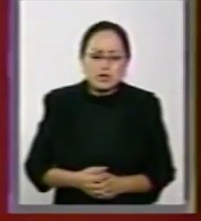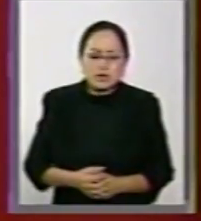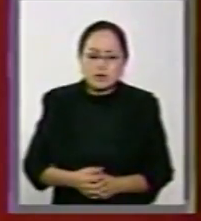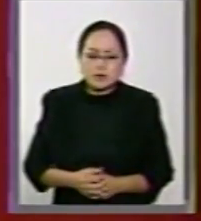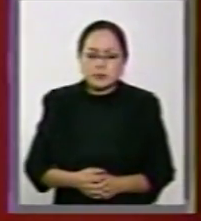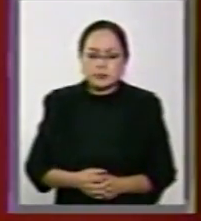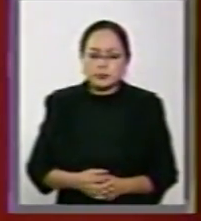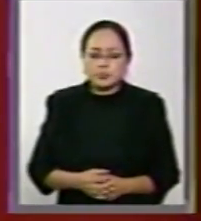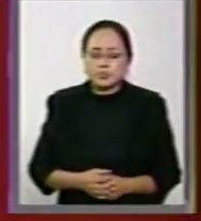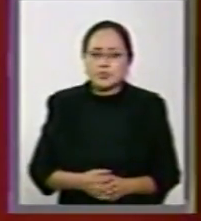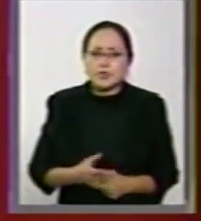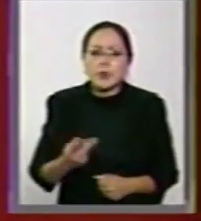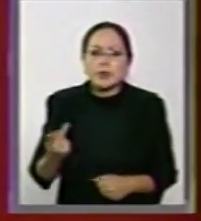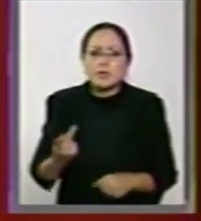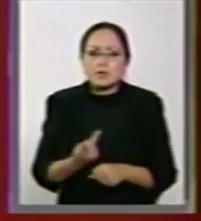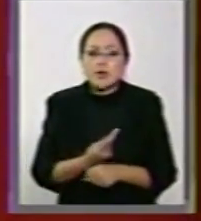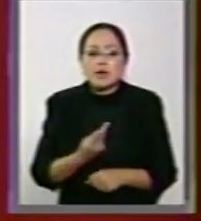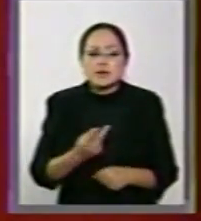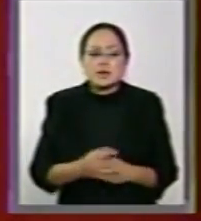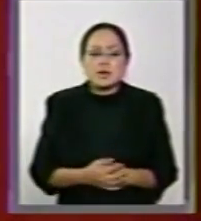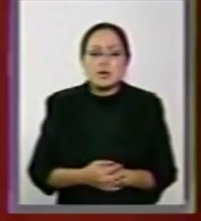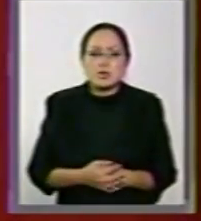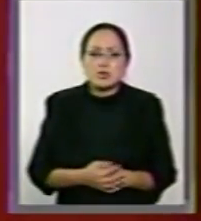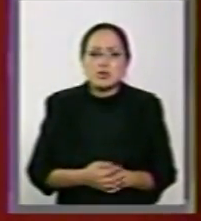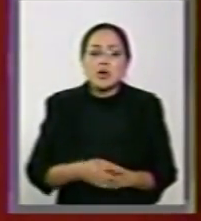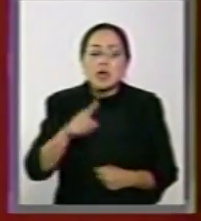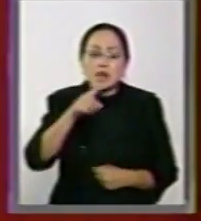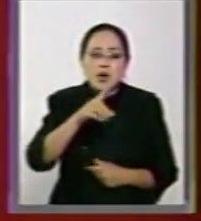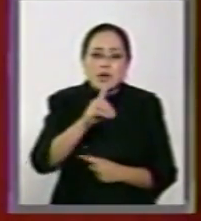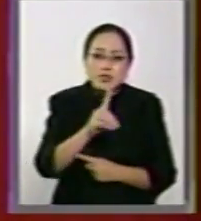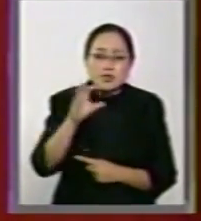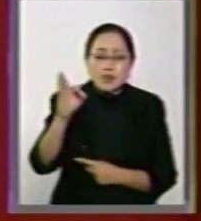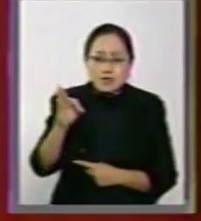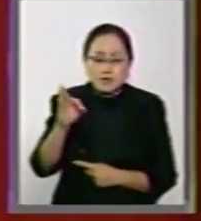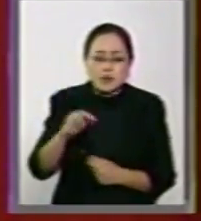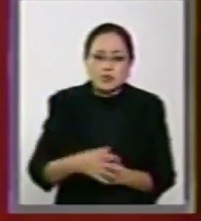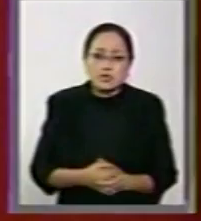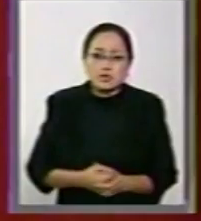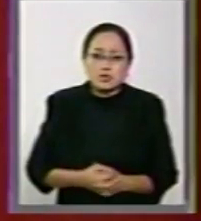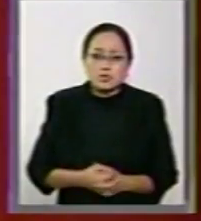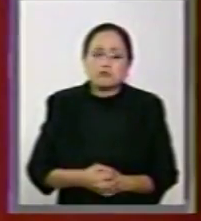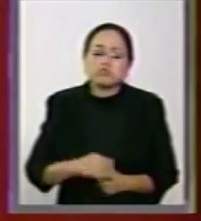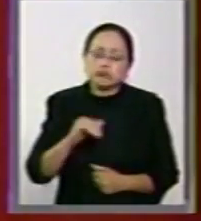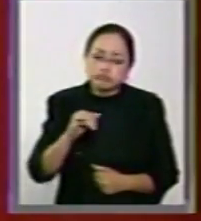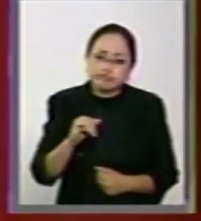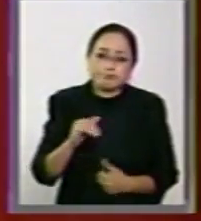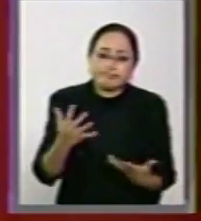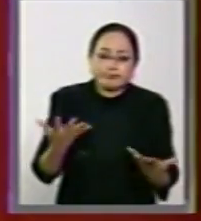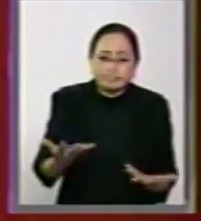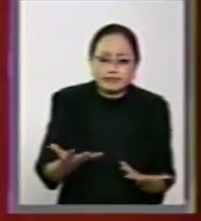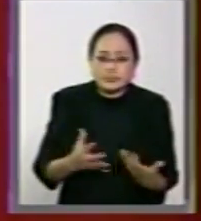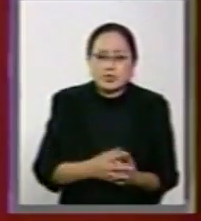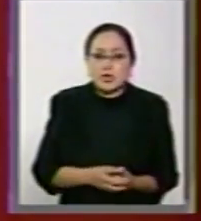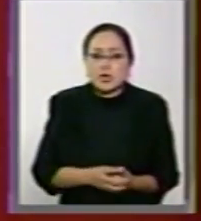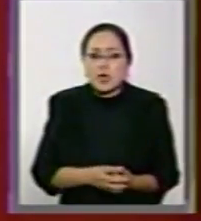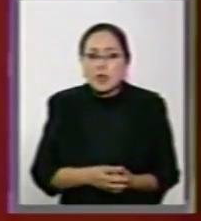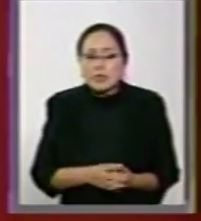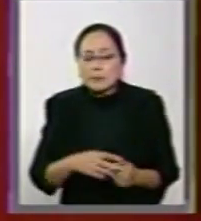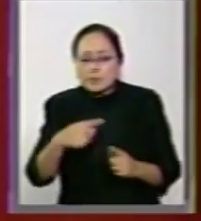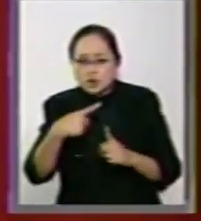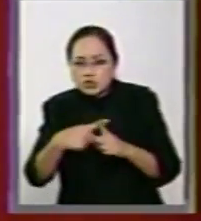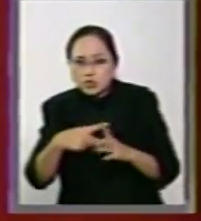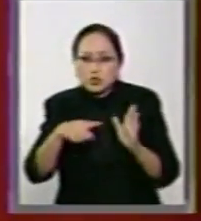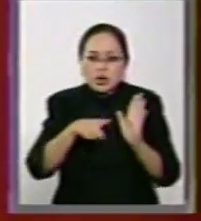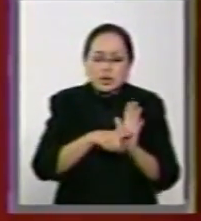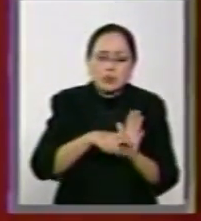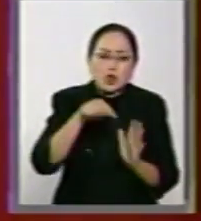Lo que le suceda al Distrito Federal, por supuesto, afecta positiva o negativamente